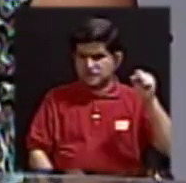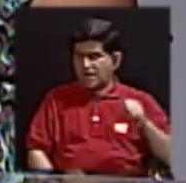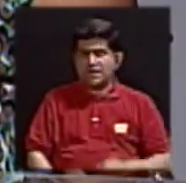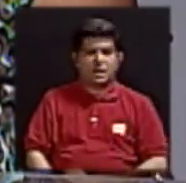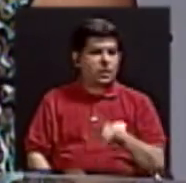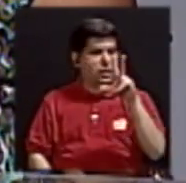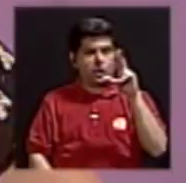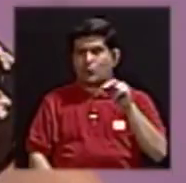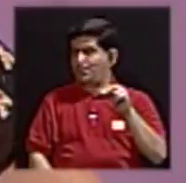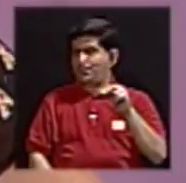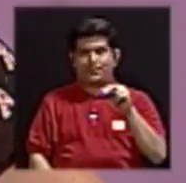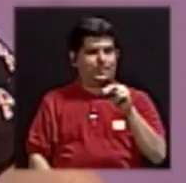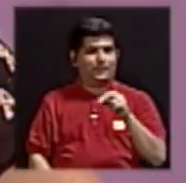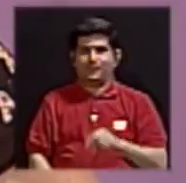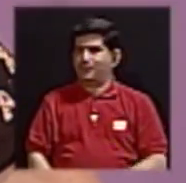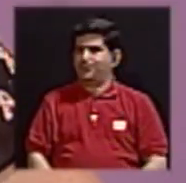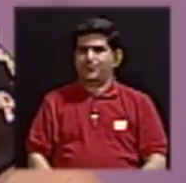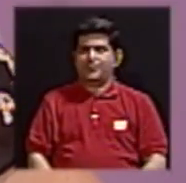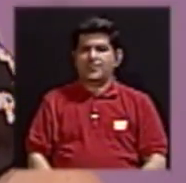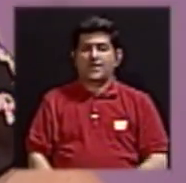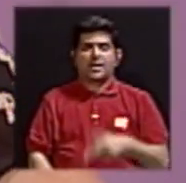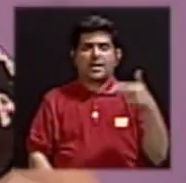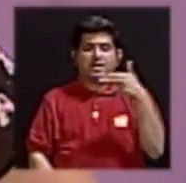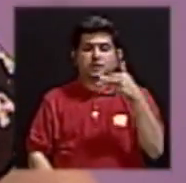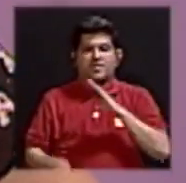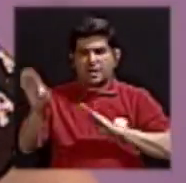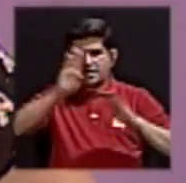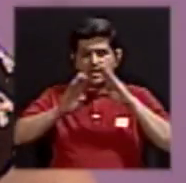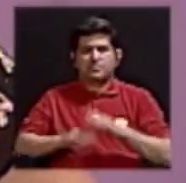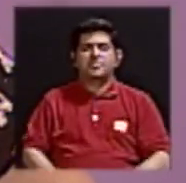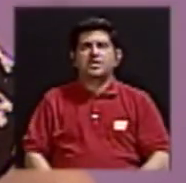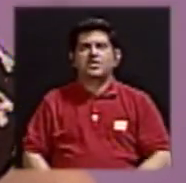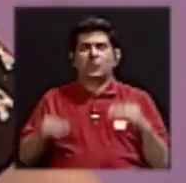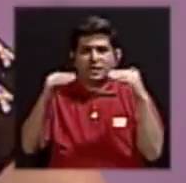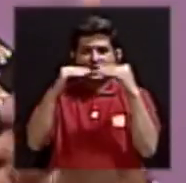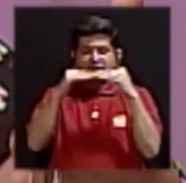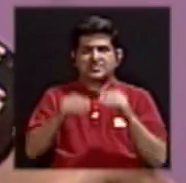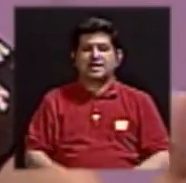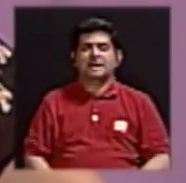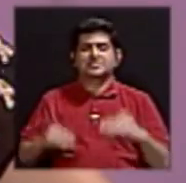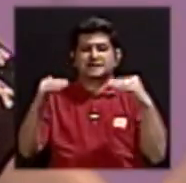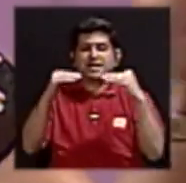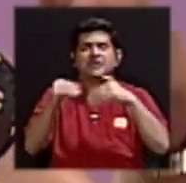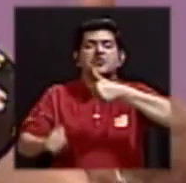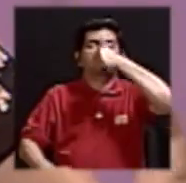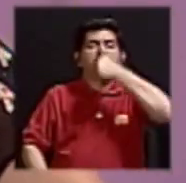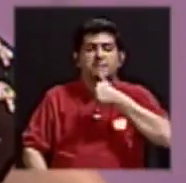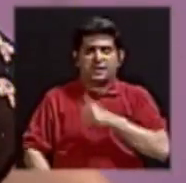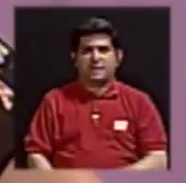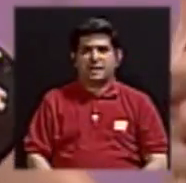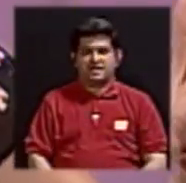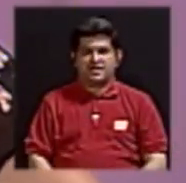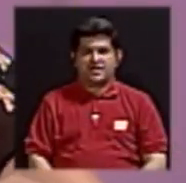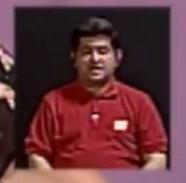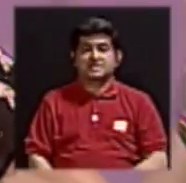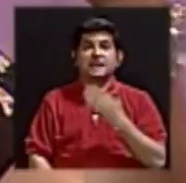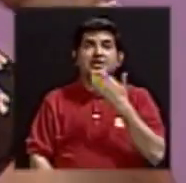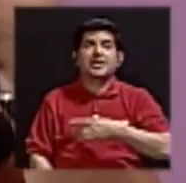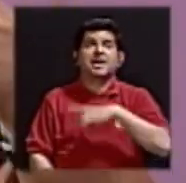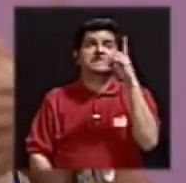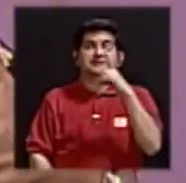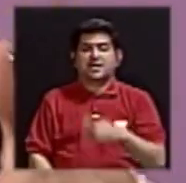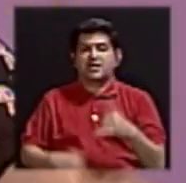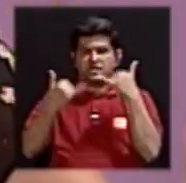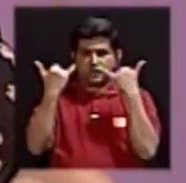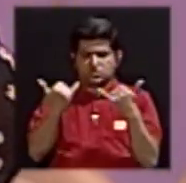No. Las hormonas bioidénticas se usan a nivel privado. Ya las hormonas bioidénticas, gracias a Dios,